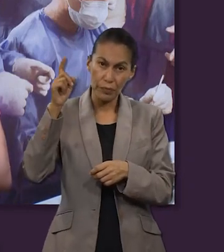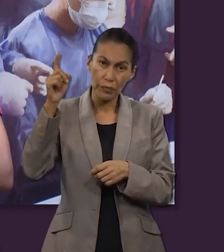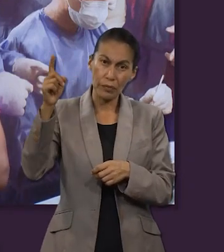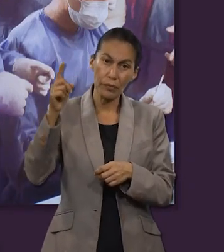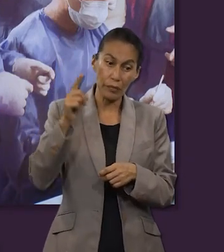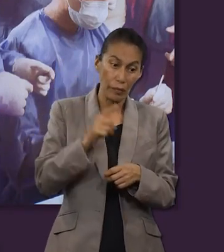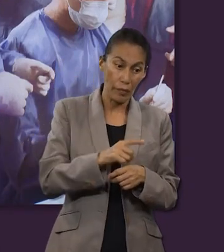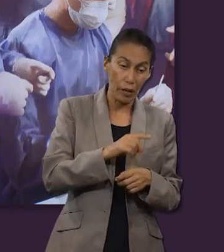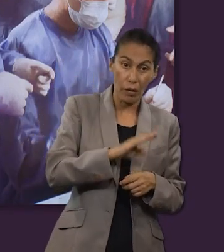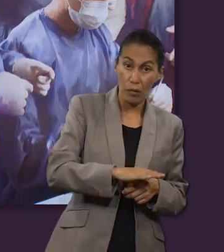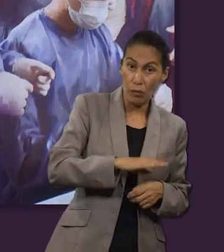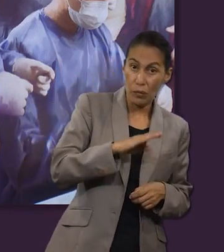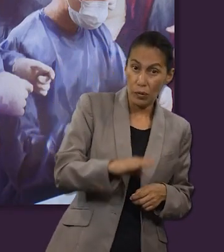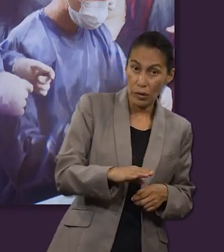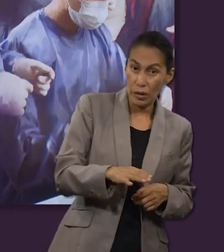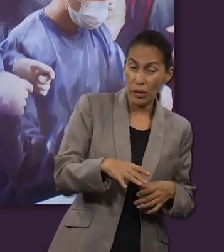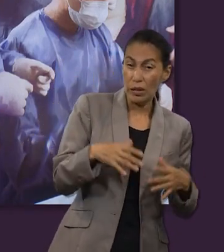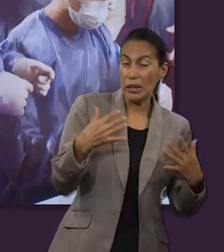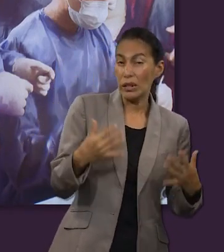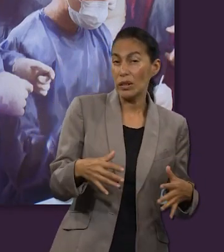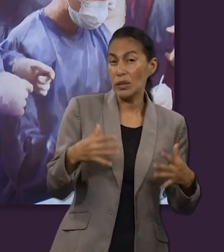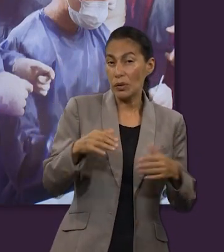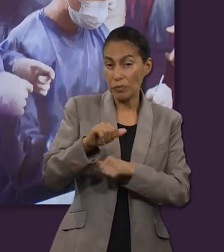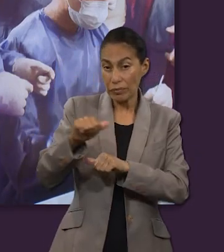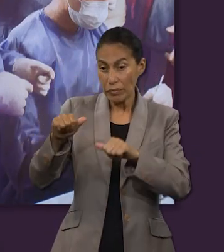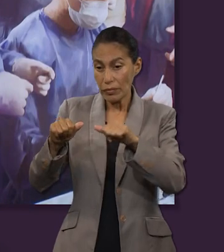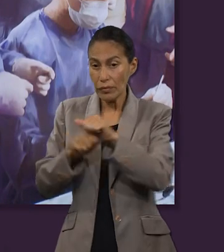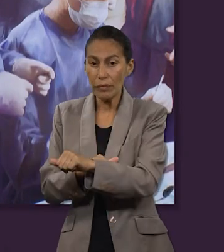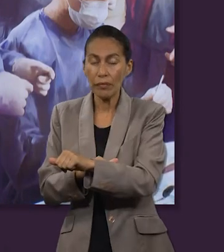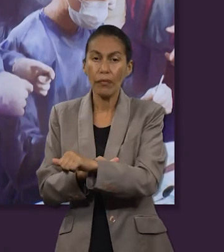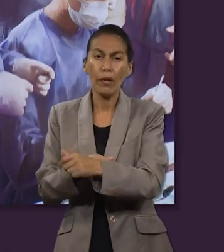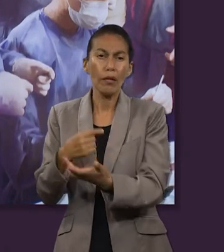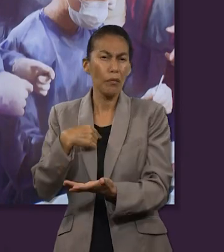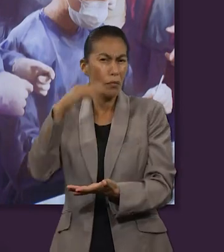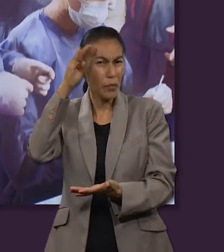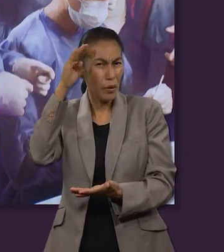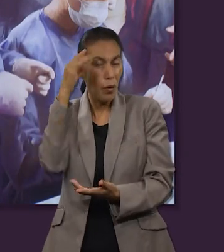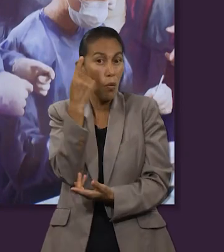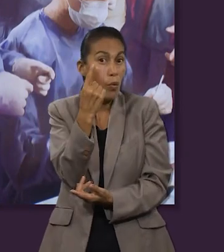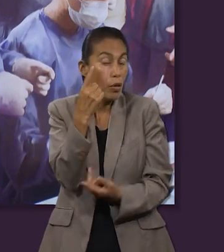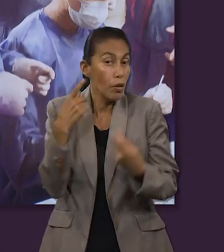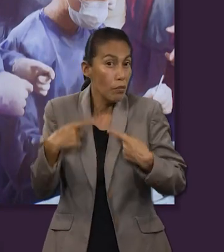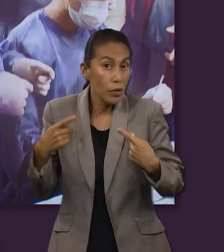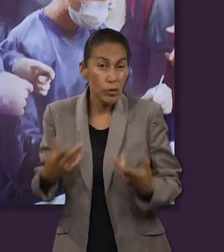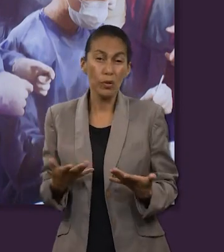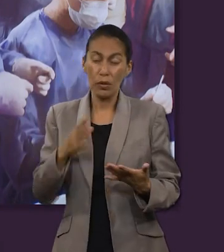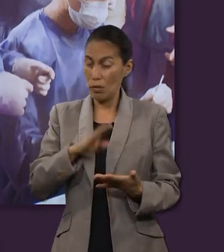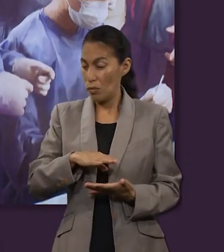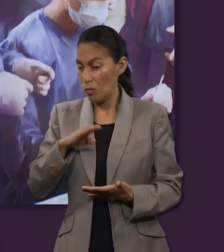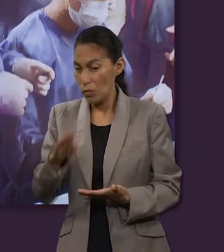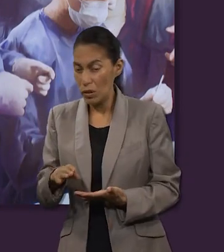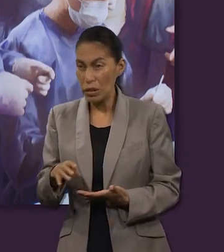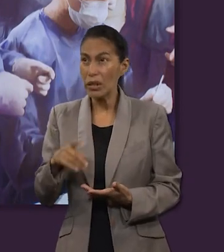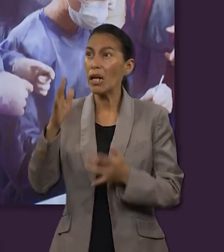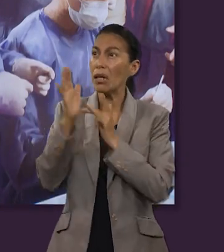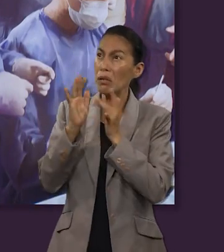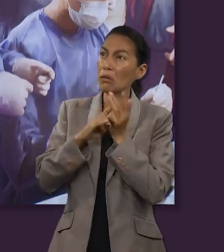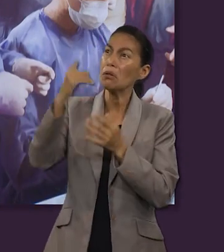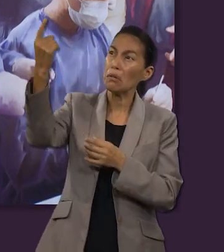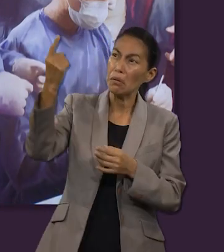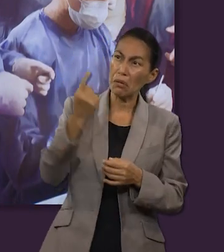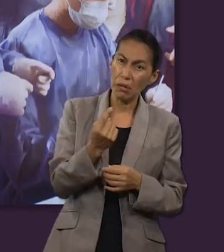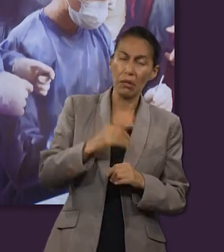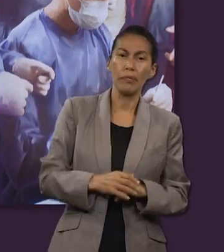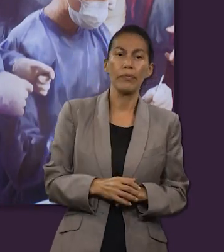cuenta que aún si hubiera sido solo por una persona, Jesús igual hubiera venido a morir a esta tierra.